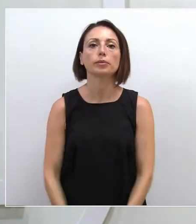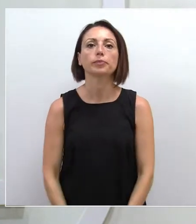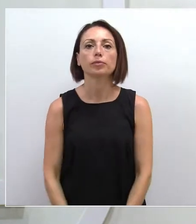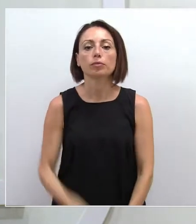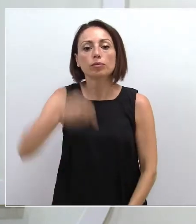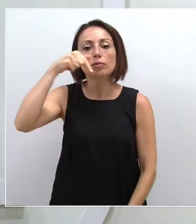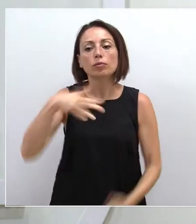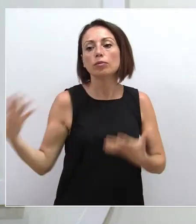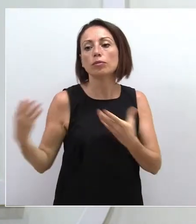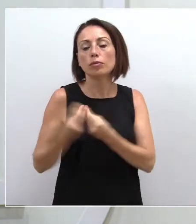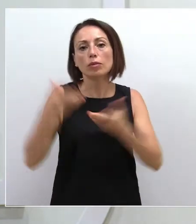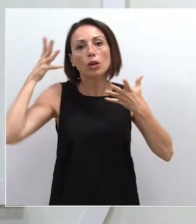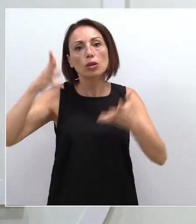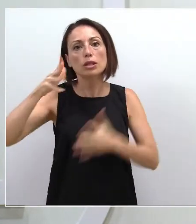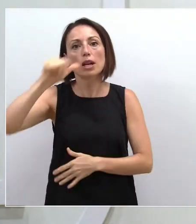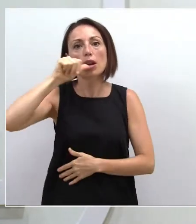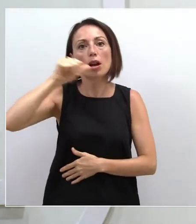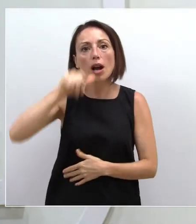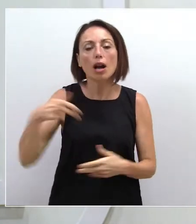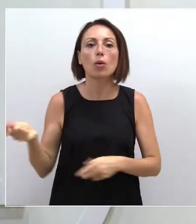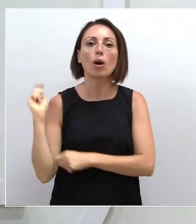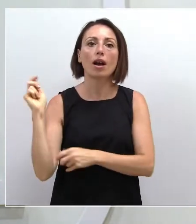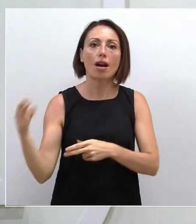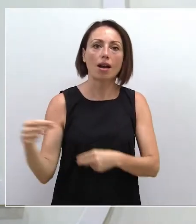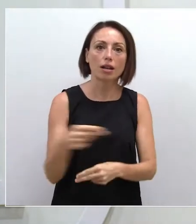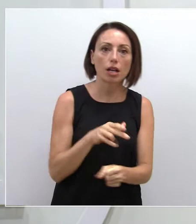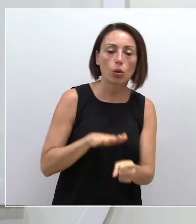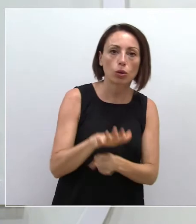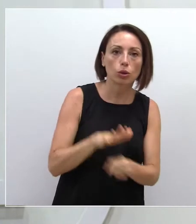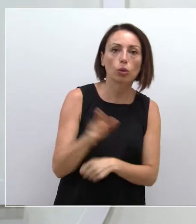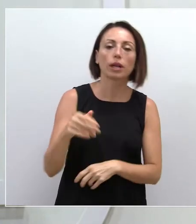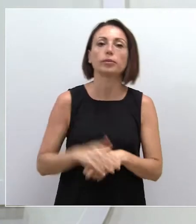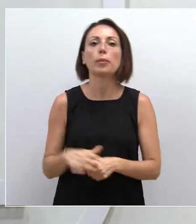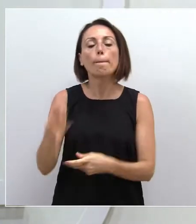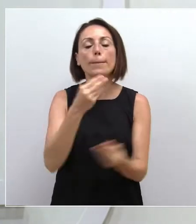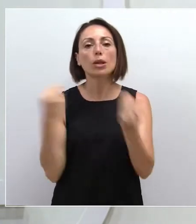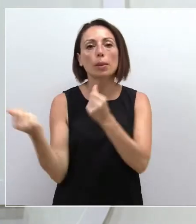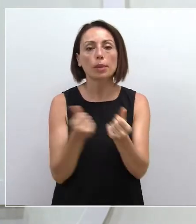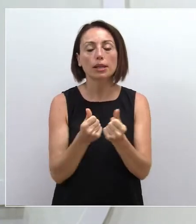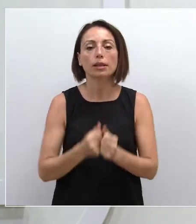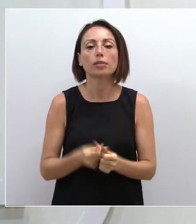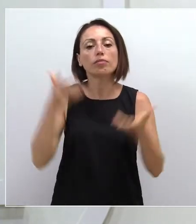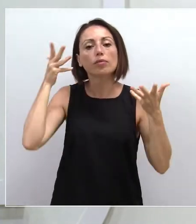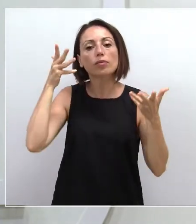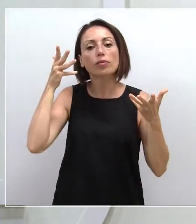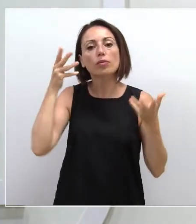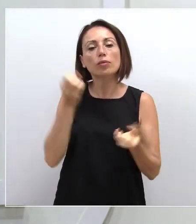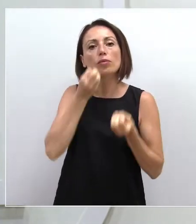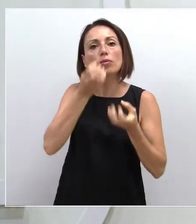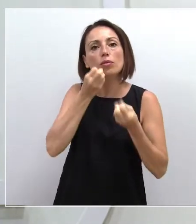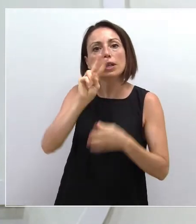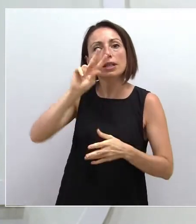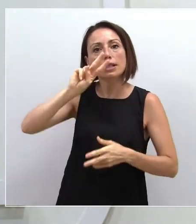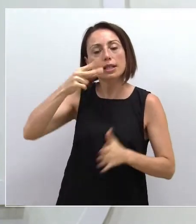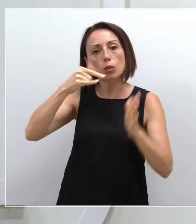Hoy me acompaña el consejero de Agua, Agricultura, Ganadería, Pesca y Medio Ambiente, Antonio Luengo, para informarles sobre el segundo plan de saneamiento y